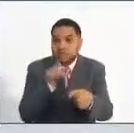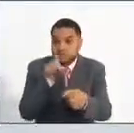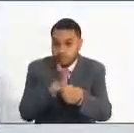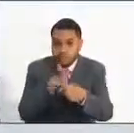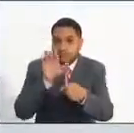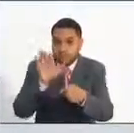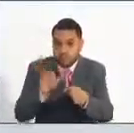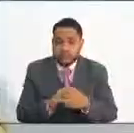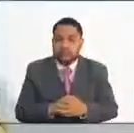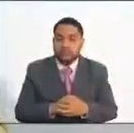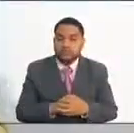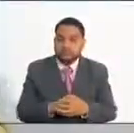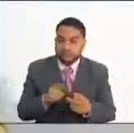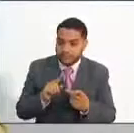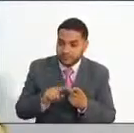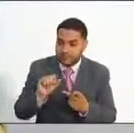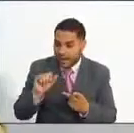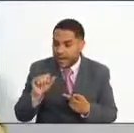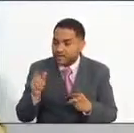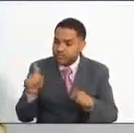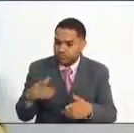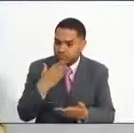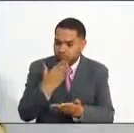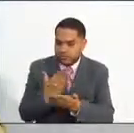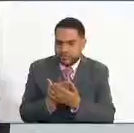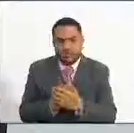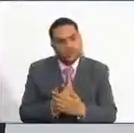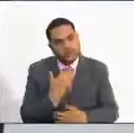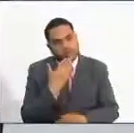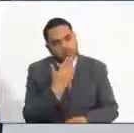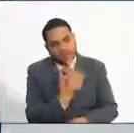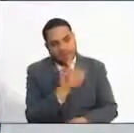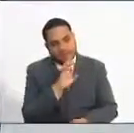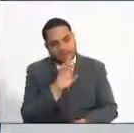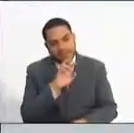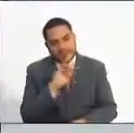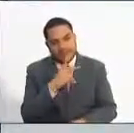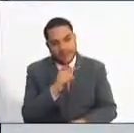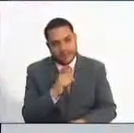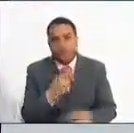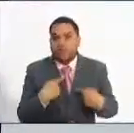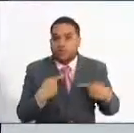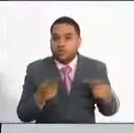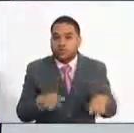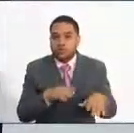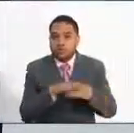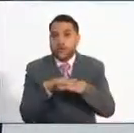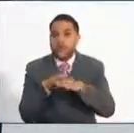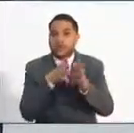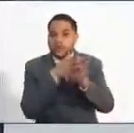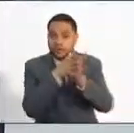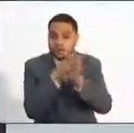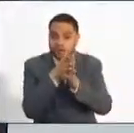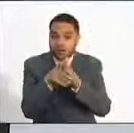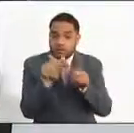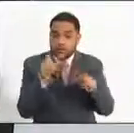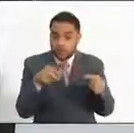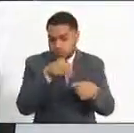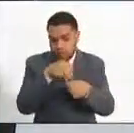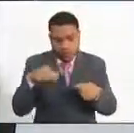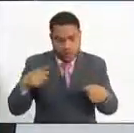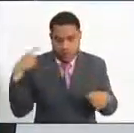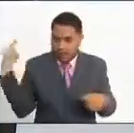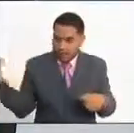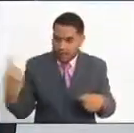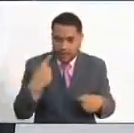Nacional del Servicio Civil. Señora comisionada, muchas gracias por su participación. Muchas gracias, Erika. Yo quisiera enviar un mensaje a la ciudadanía en general,